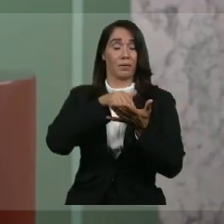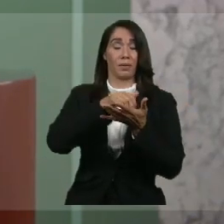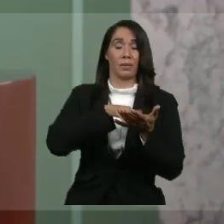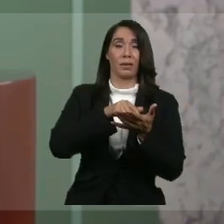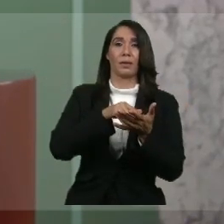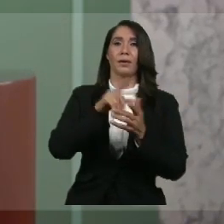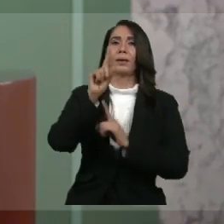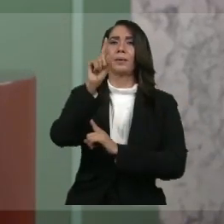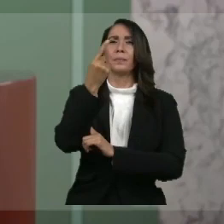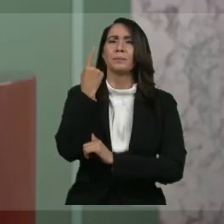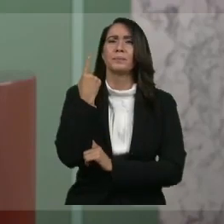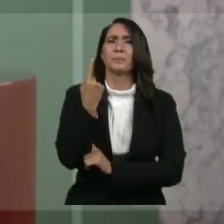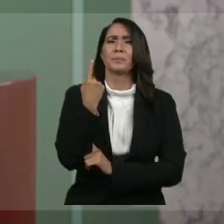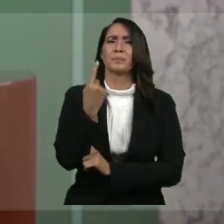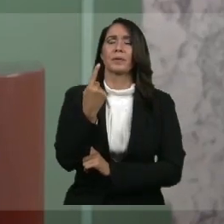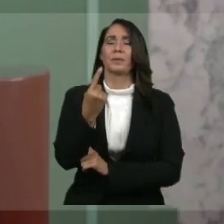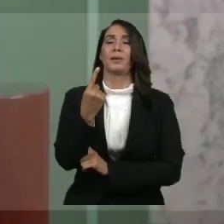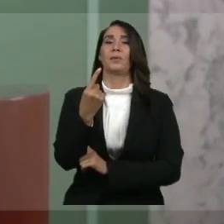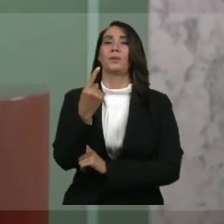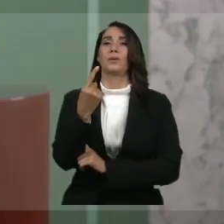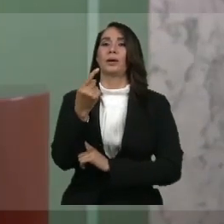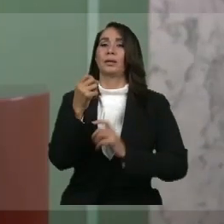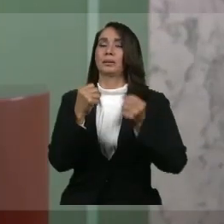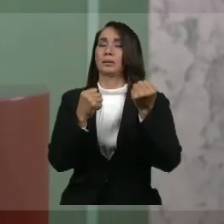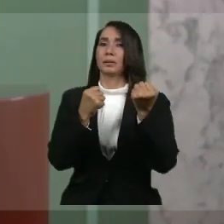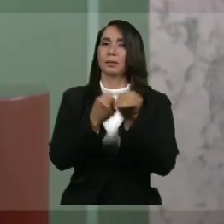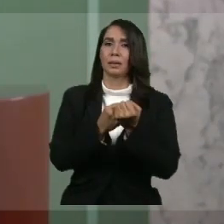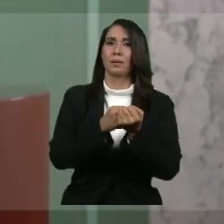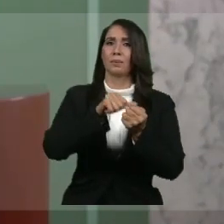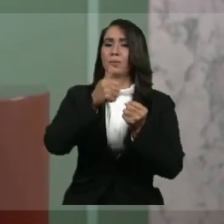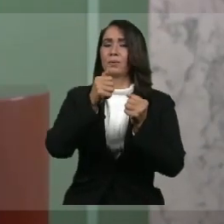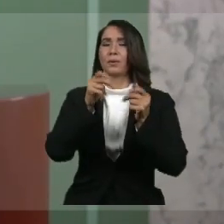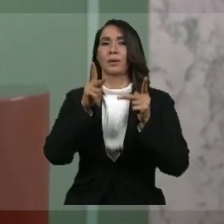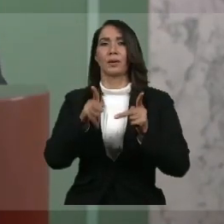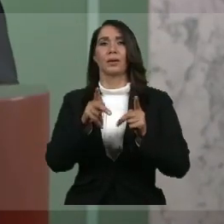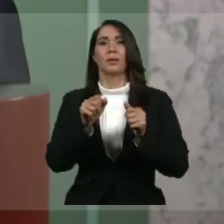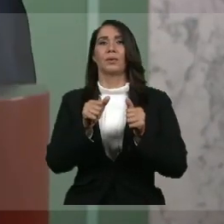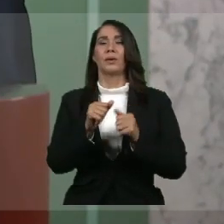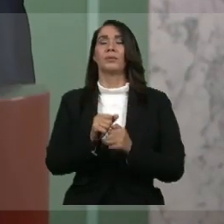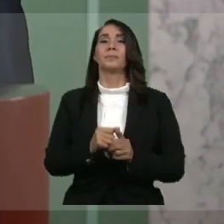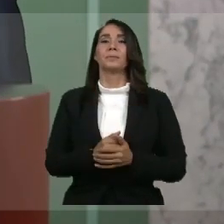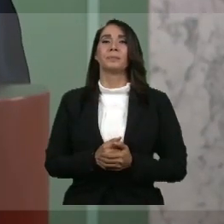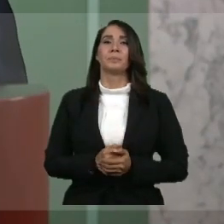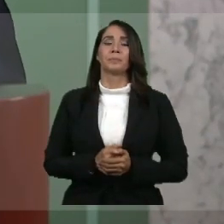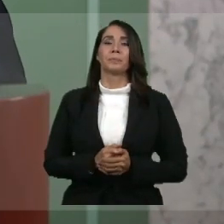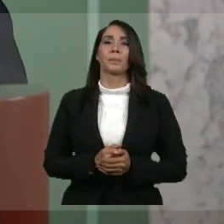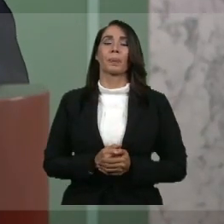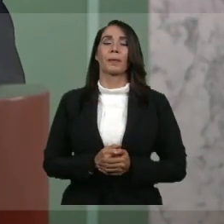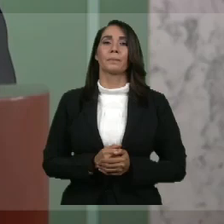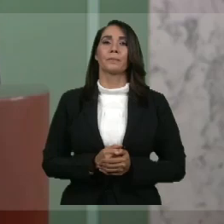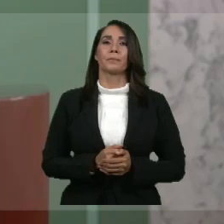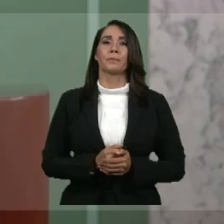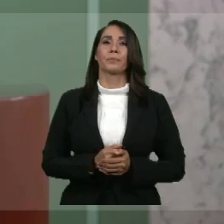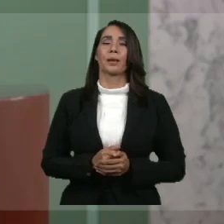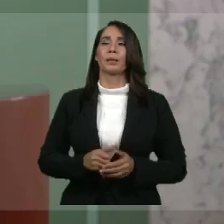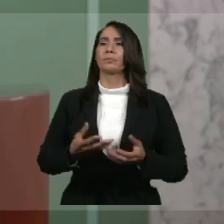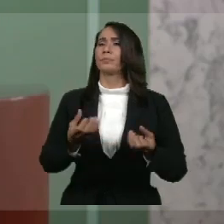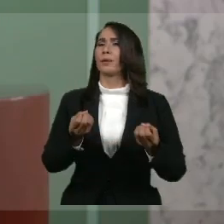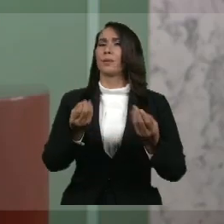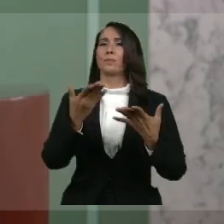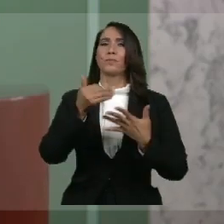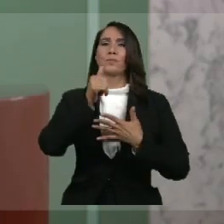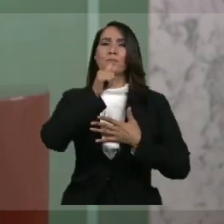la solidaridad con nuestros compatriotas en primer lugar. Armémonos de paciencia,